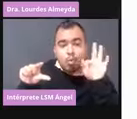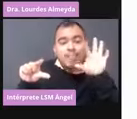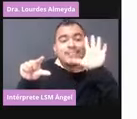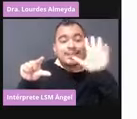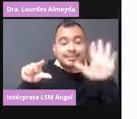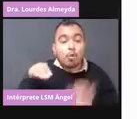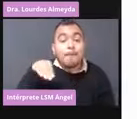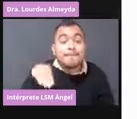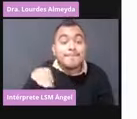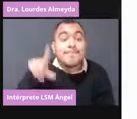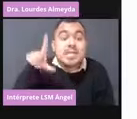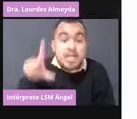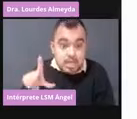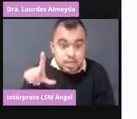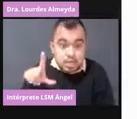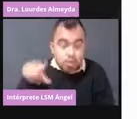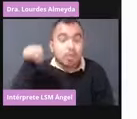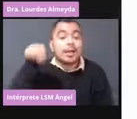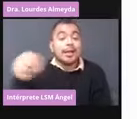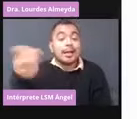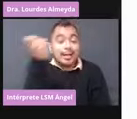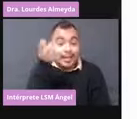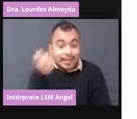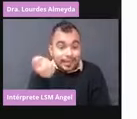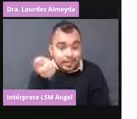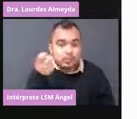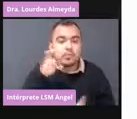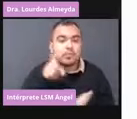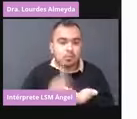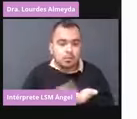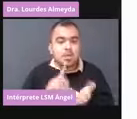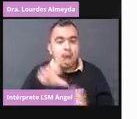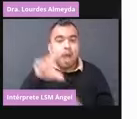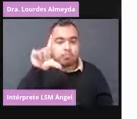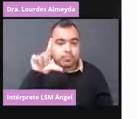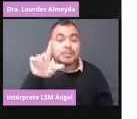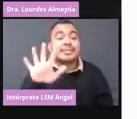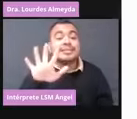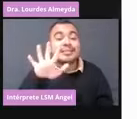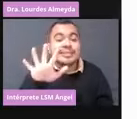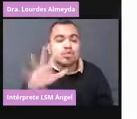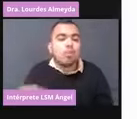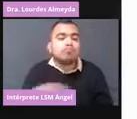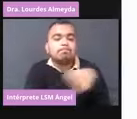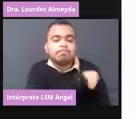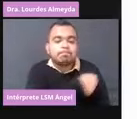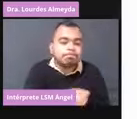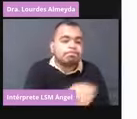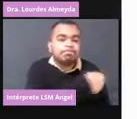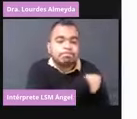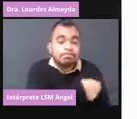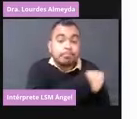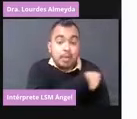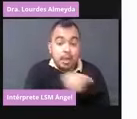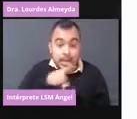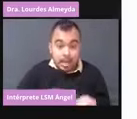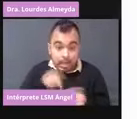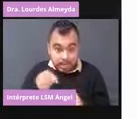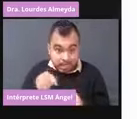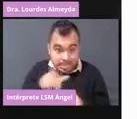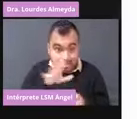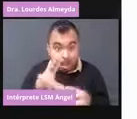Una vez reconstituido, equivale a cinco dosis. Esta vacuna está reconstituida